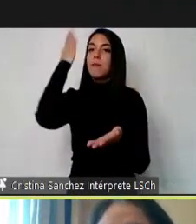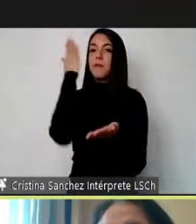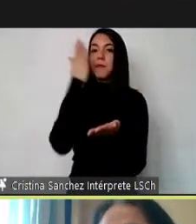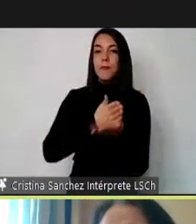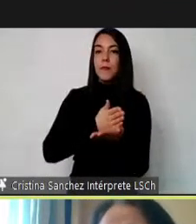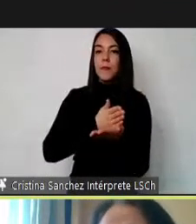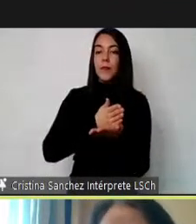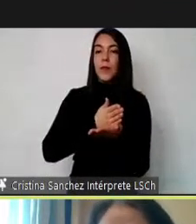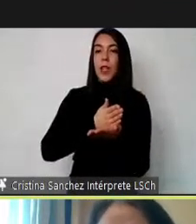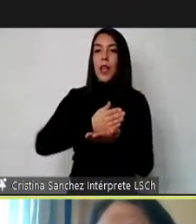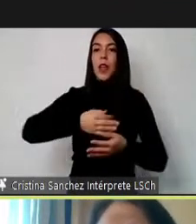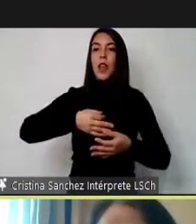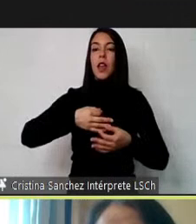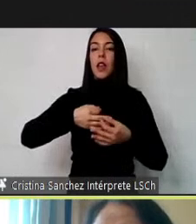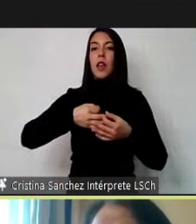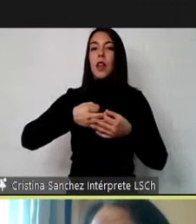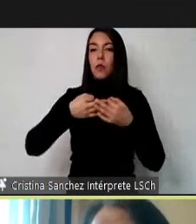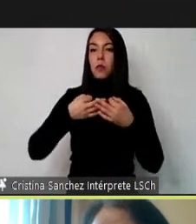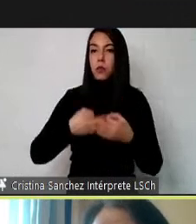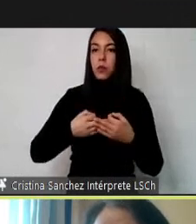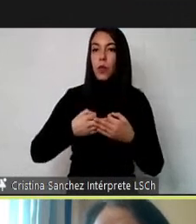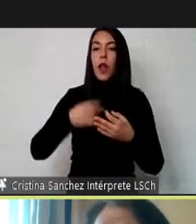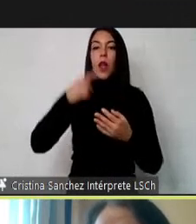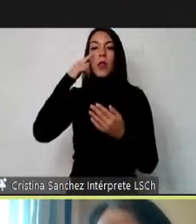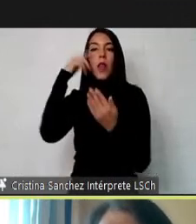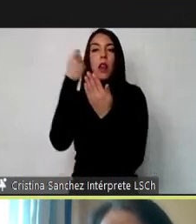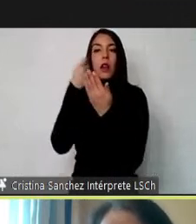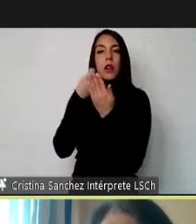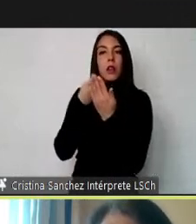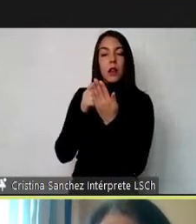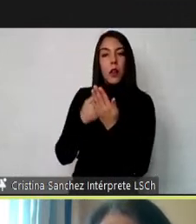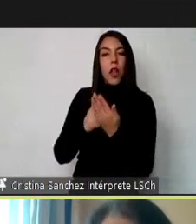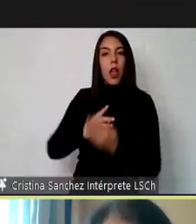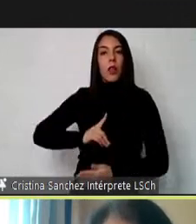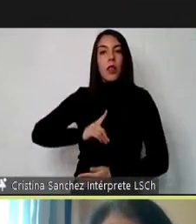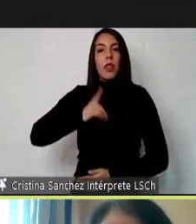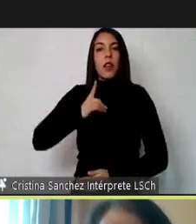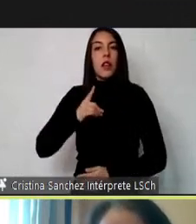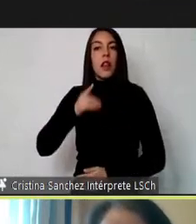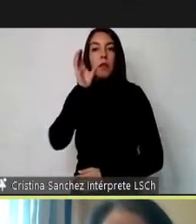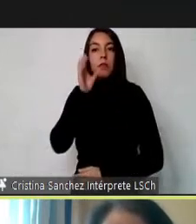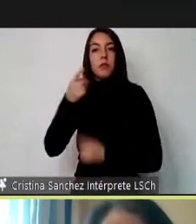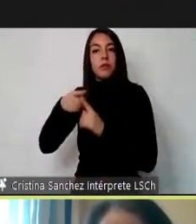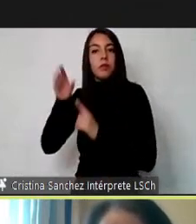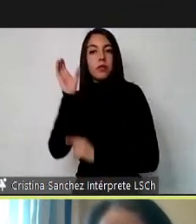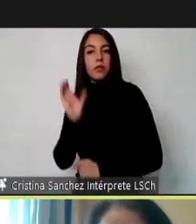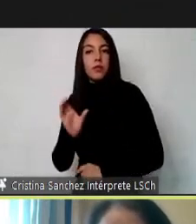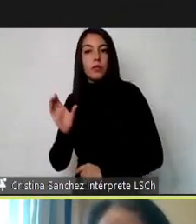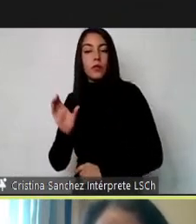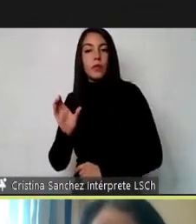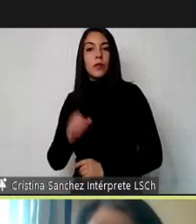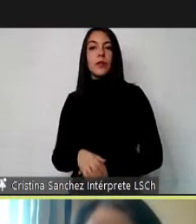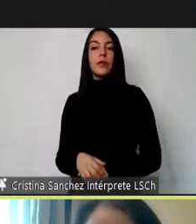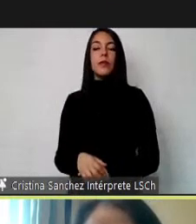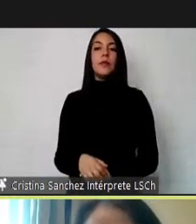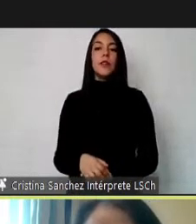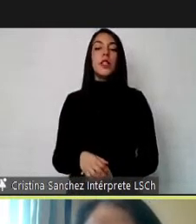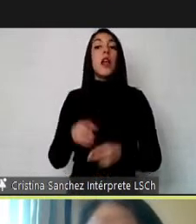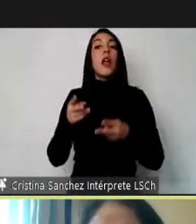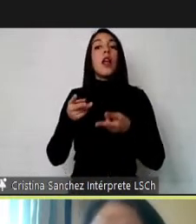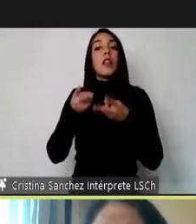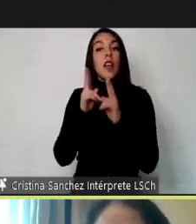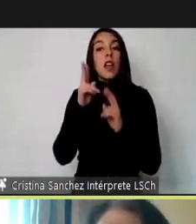y afirmación de reconocimiento de la dignidad del otro. Entonces, por ese lado, entonces tenemos que los derechos